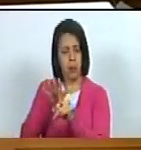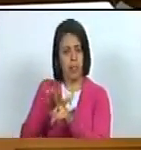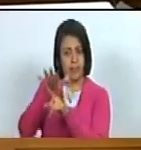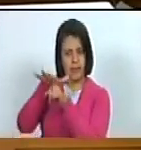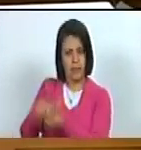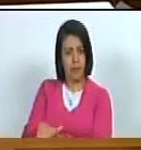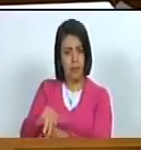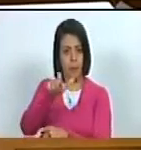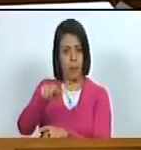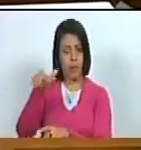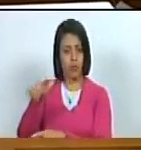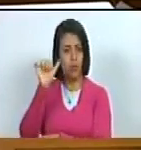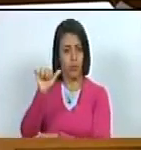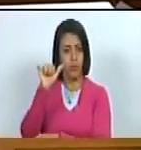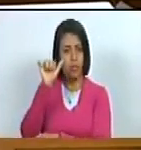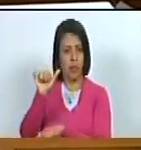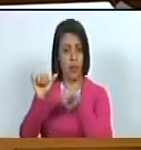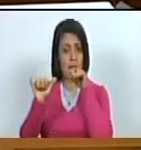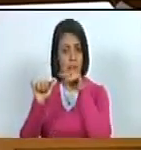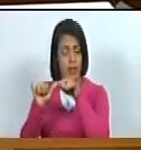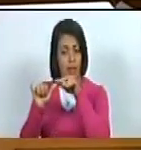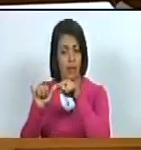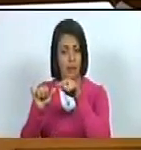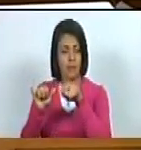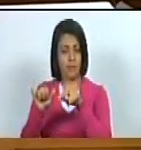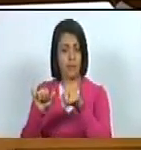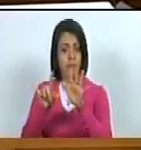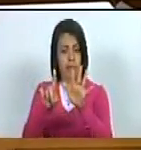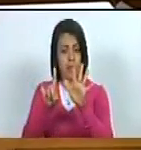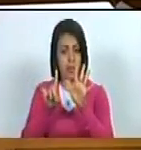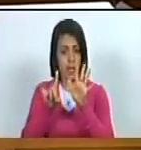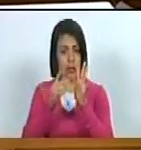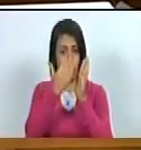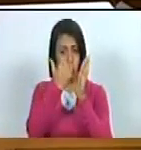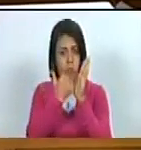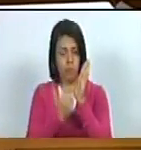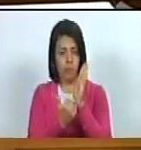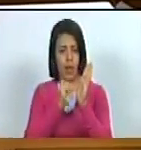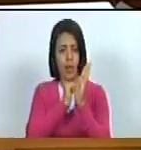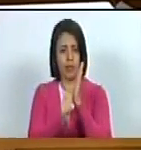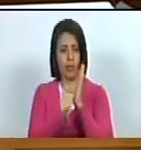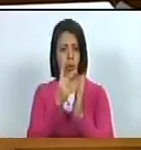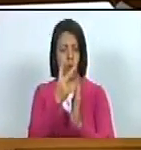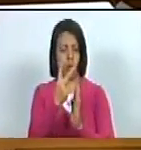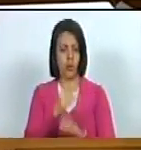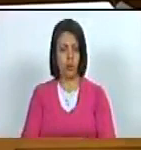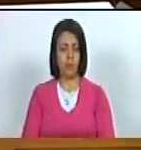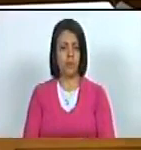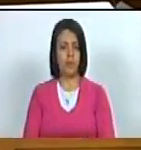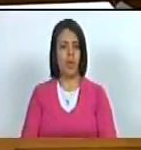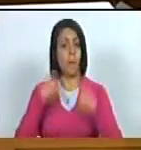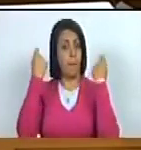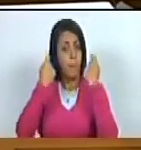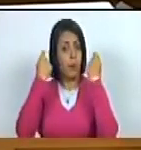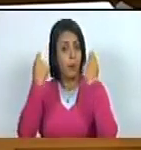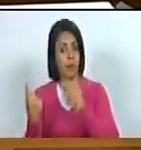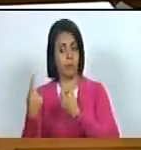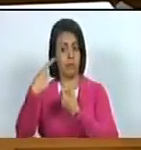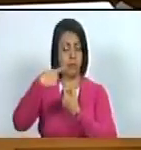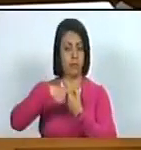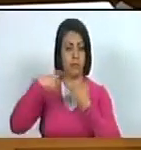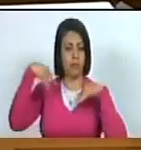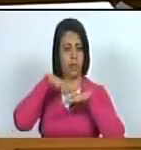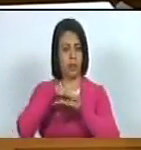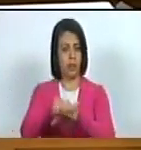personas con trastorno del espectro autista sexto numeral artículo 2 promover la inclusión